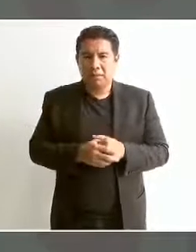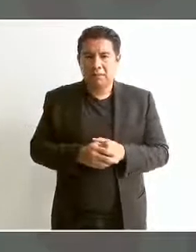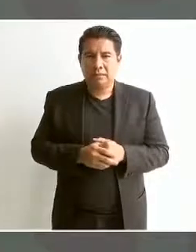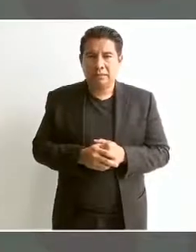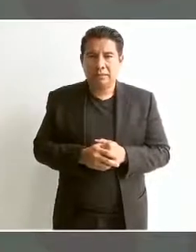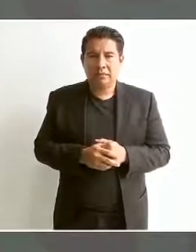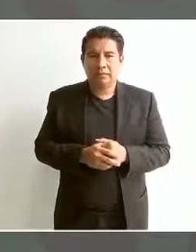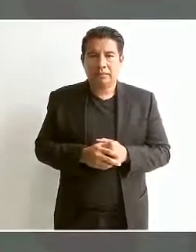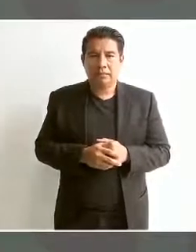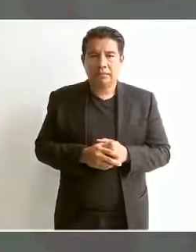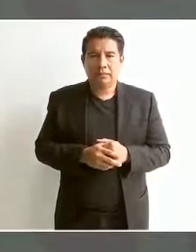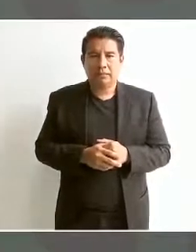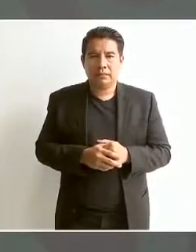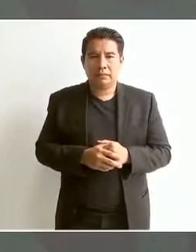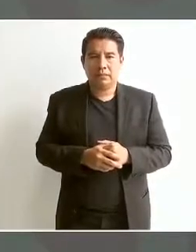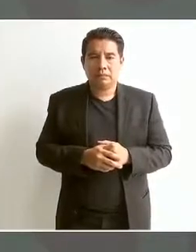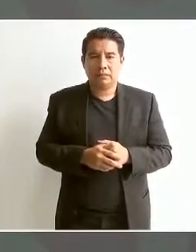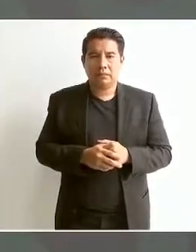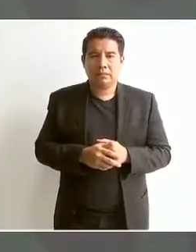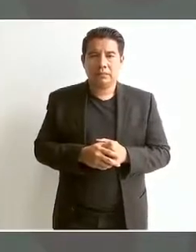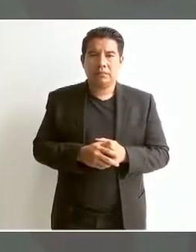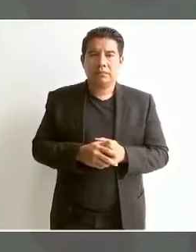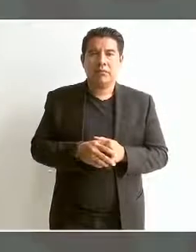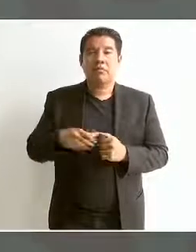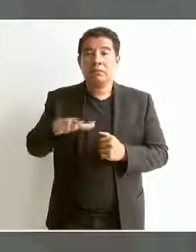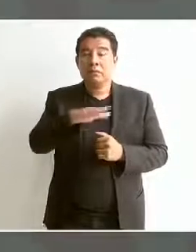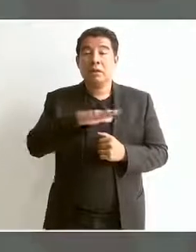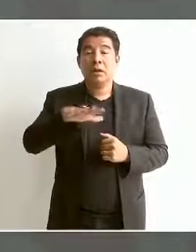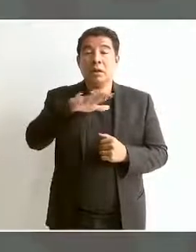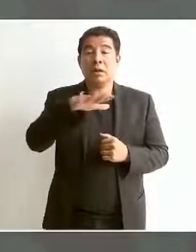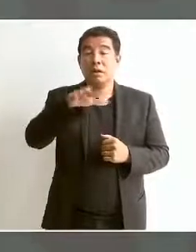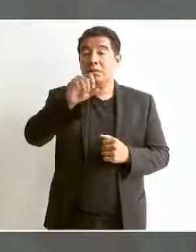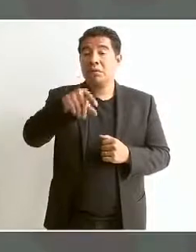en la delegación de Milpalta,